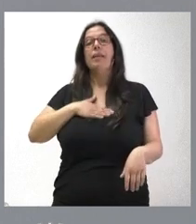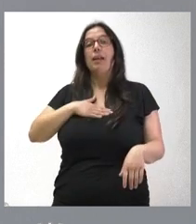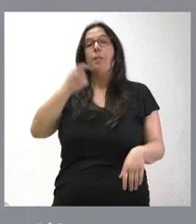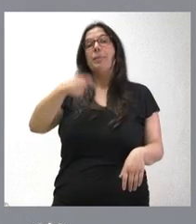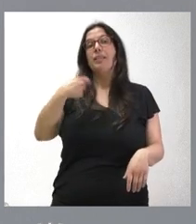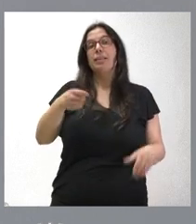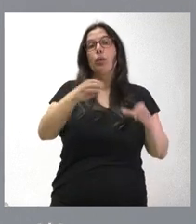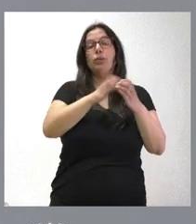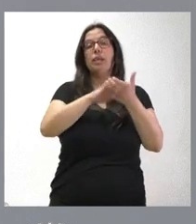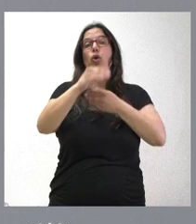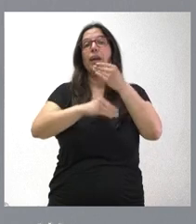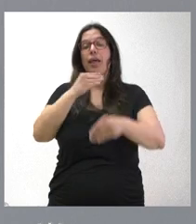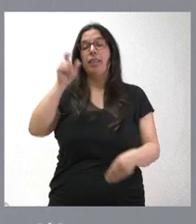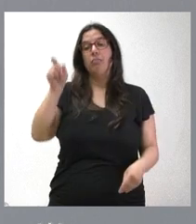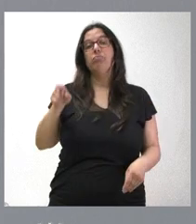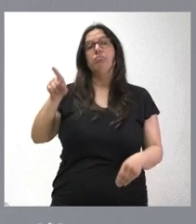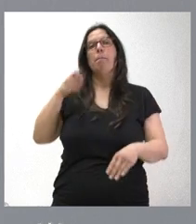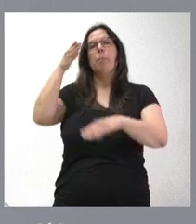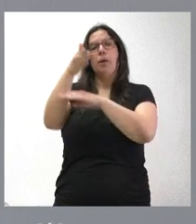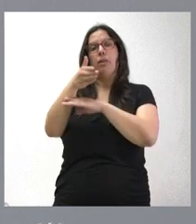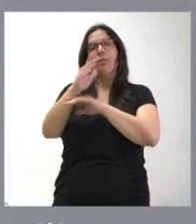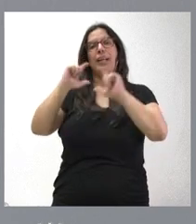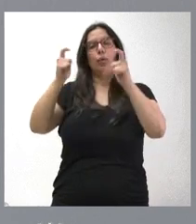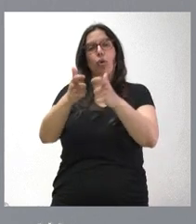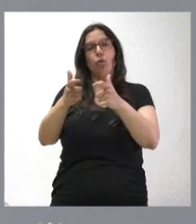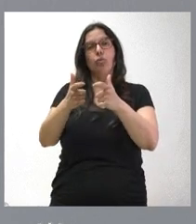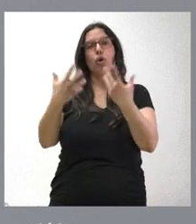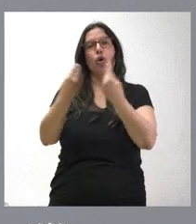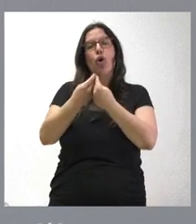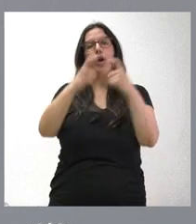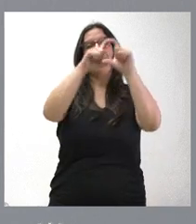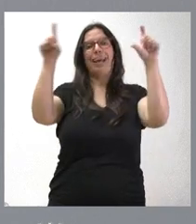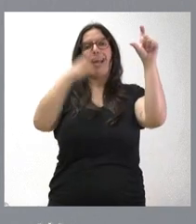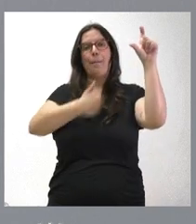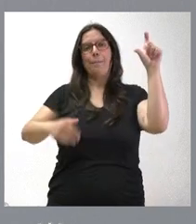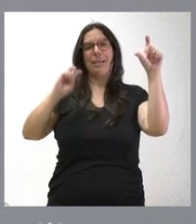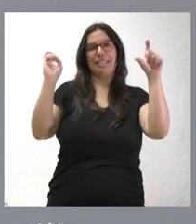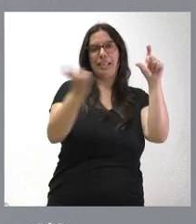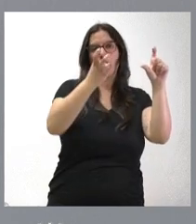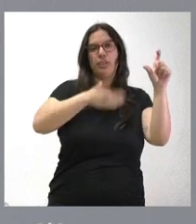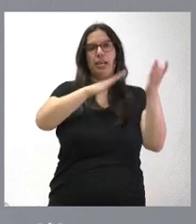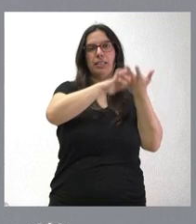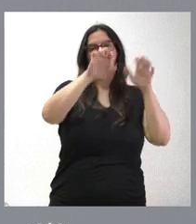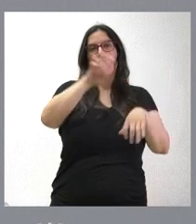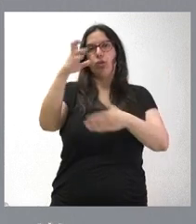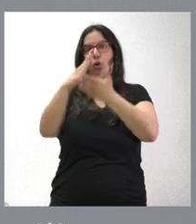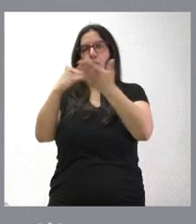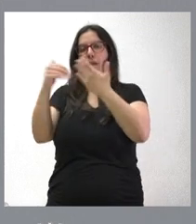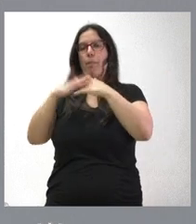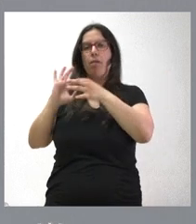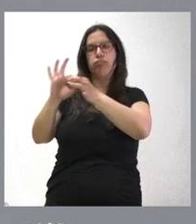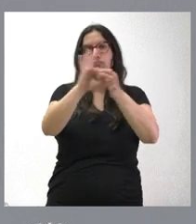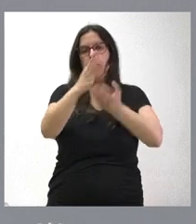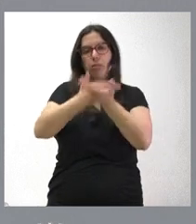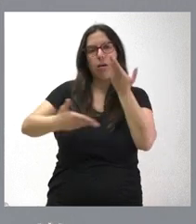Junta de Castilla y León? Asistir a una reunión con empresarios de Castilla y León y otra comunidad autónoma para fortalecer los